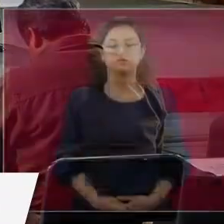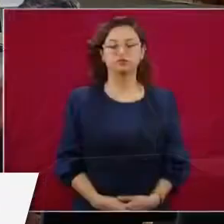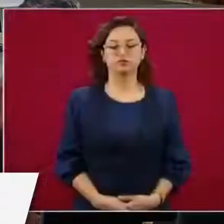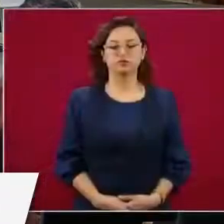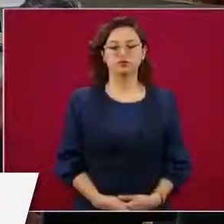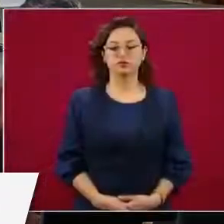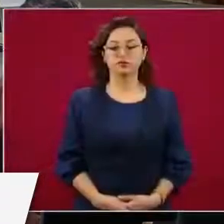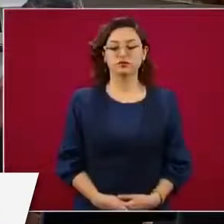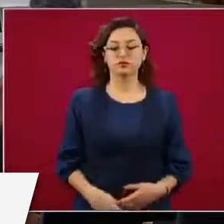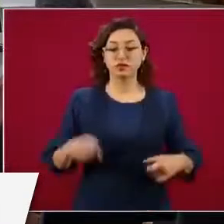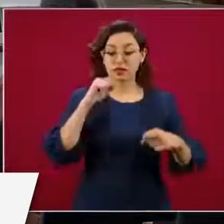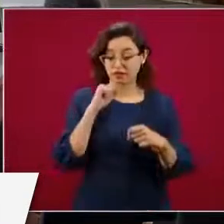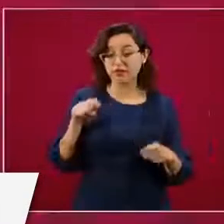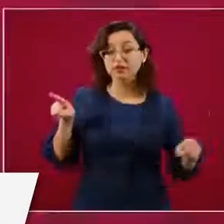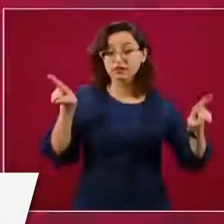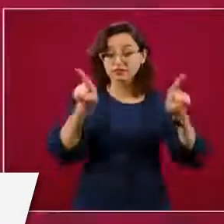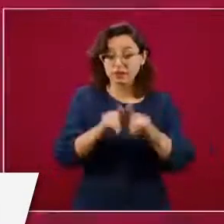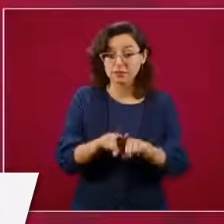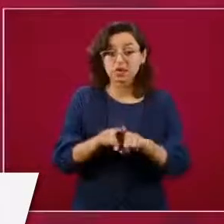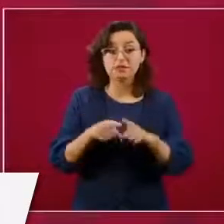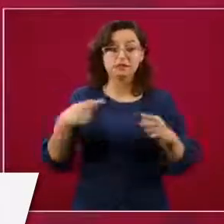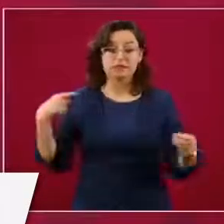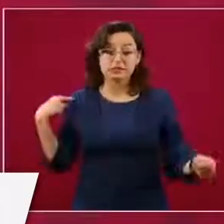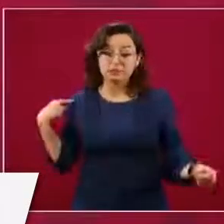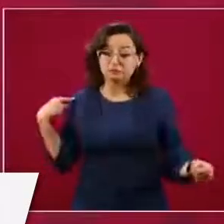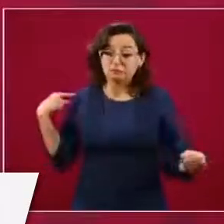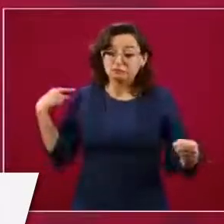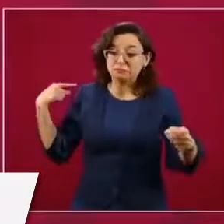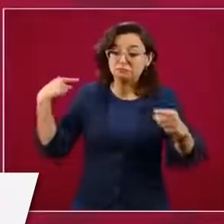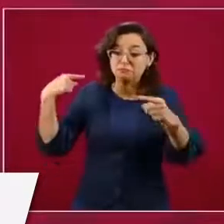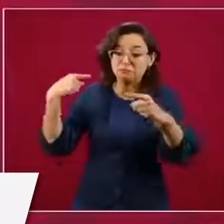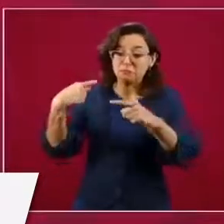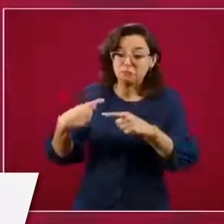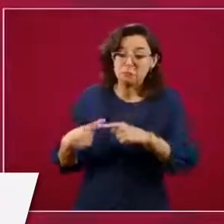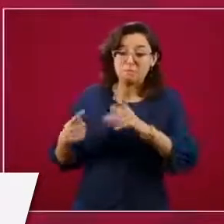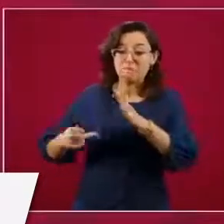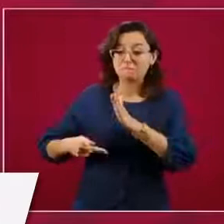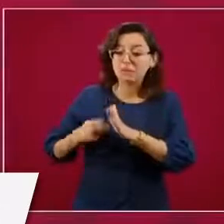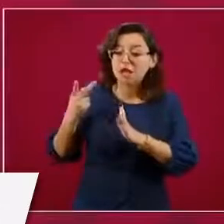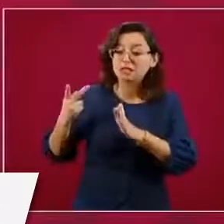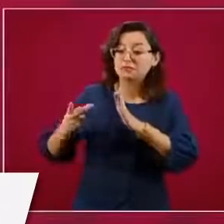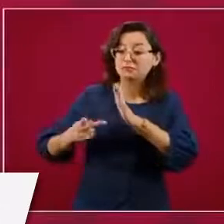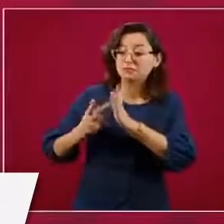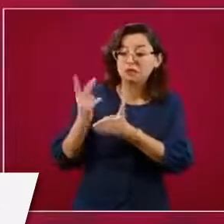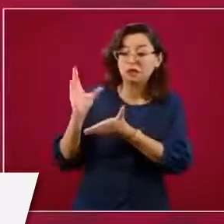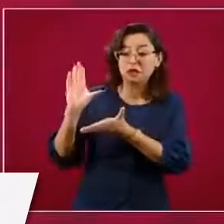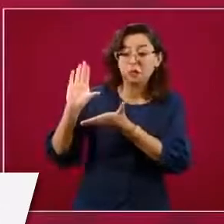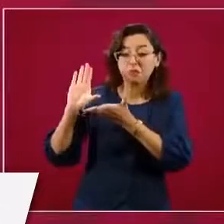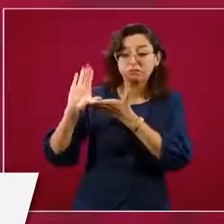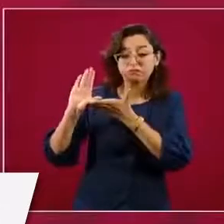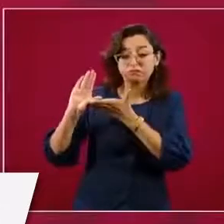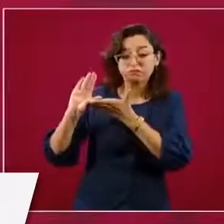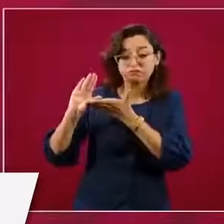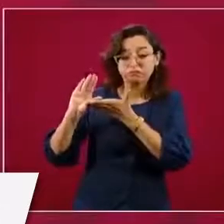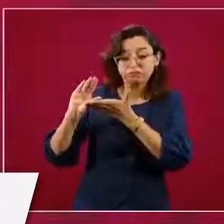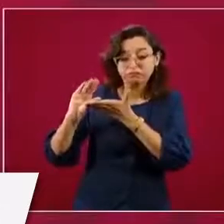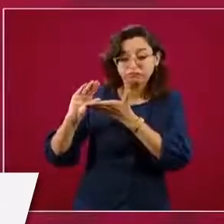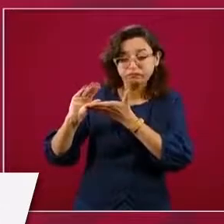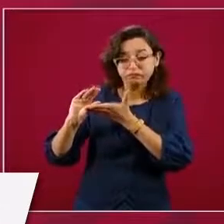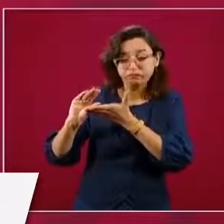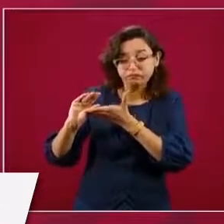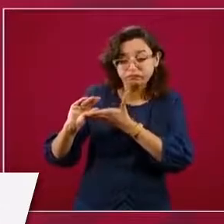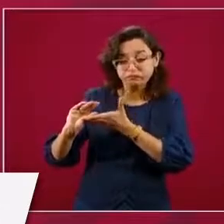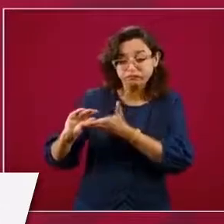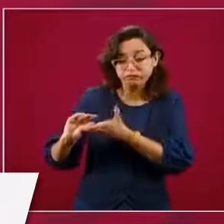que ha significado el cambio que se llevó a cabo